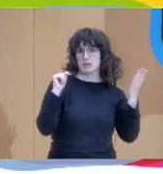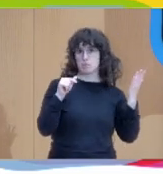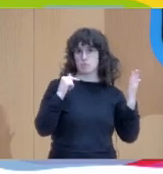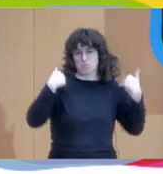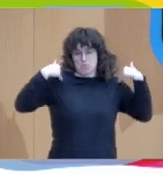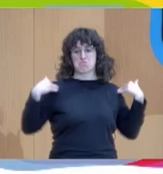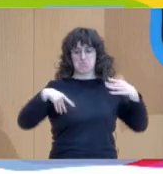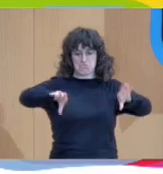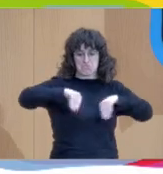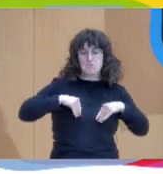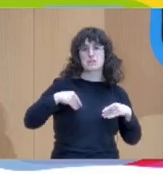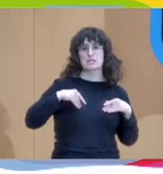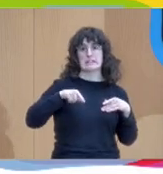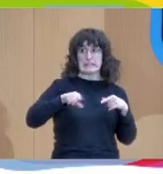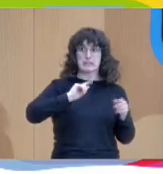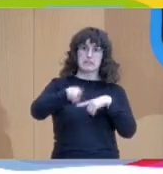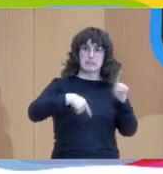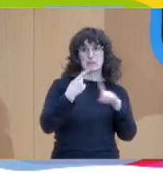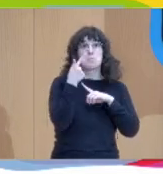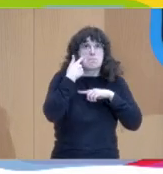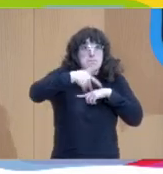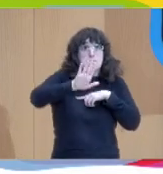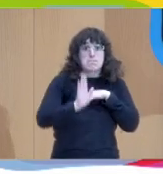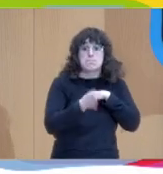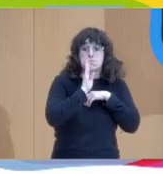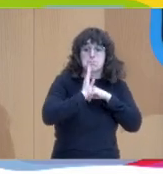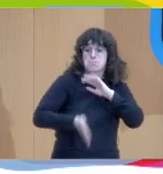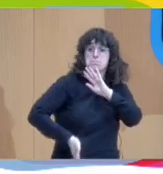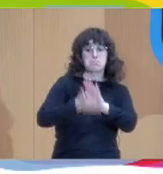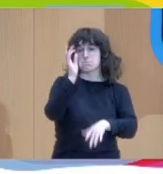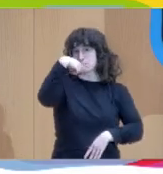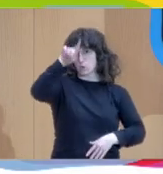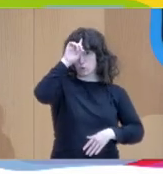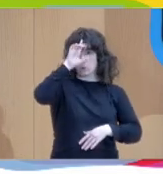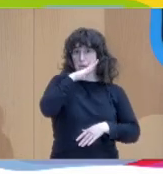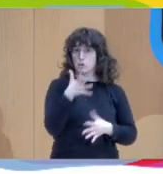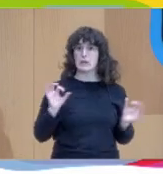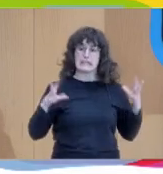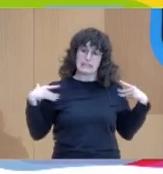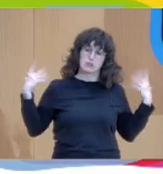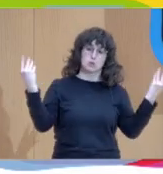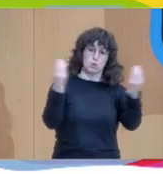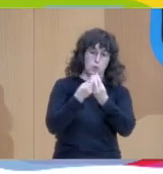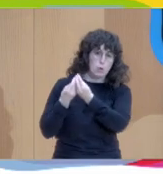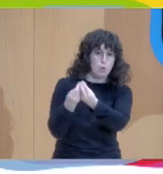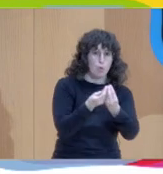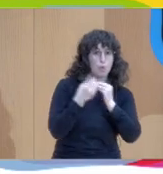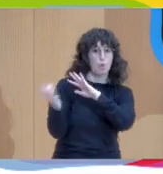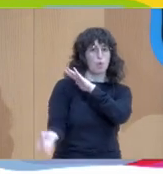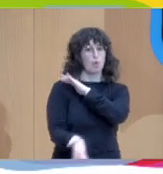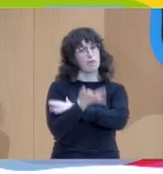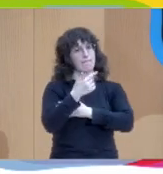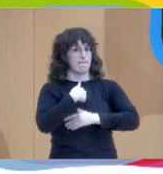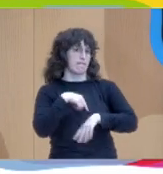para llegar a un lugar que no sé cuál es, porque lo vamos a construir entre todos y todas. Yo, que soy una enamorada de este modelo,